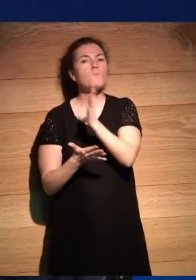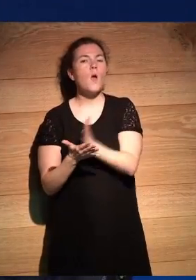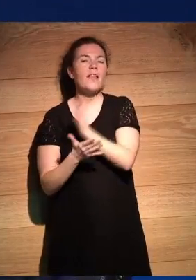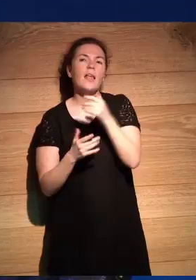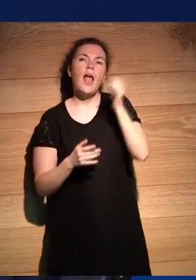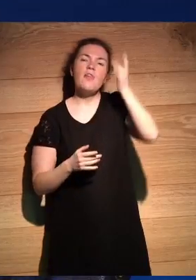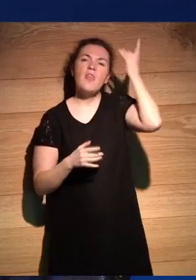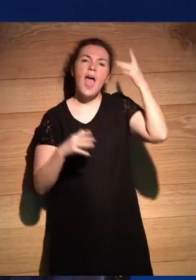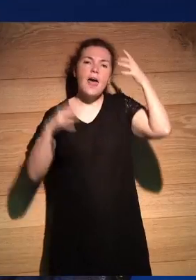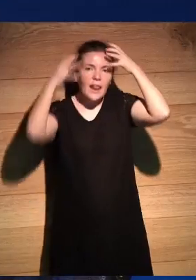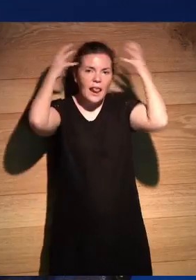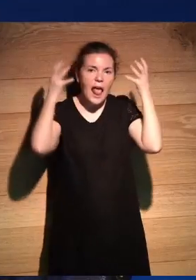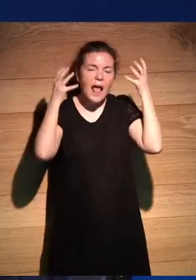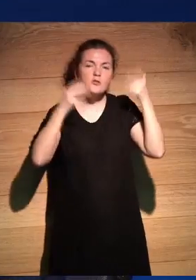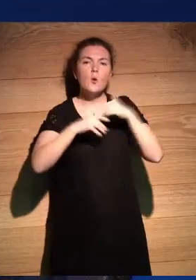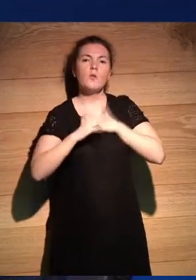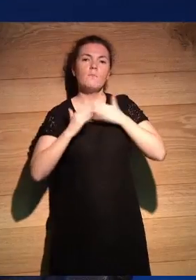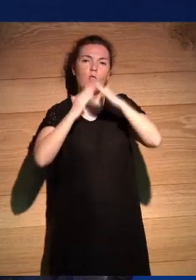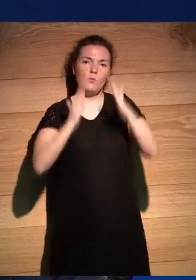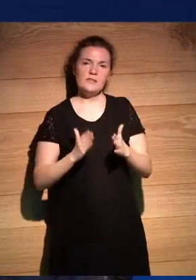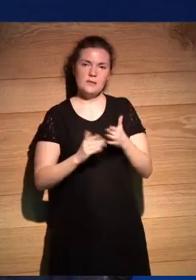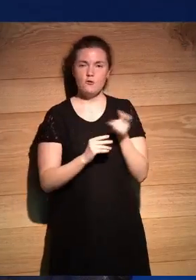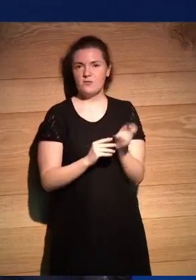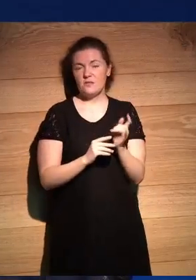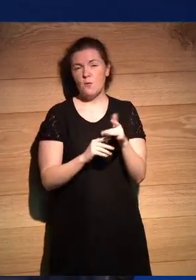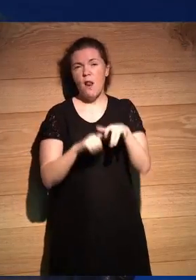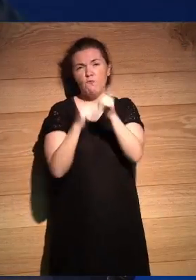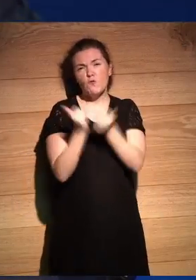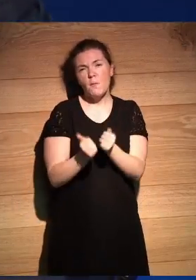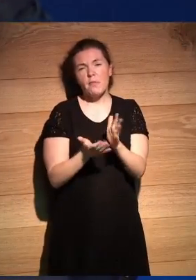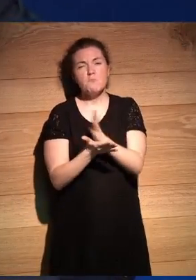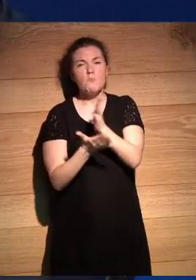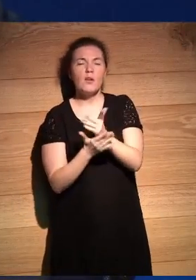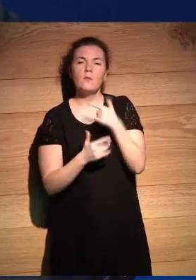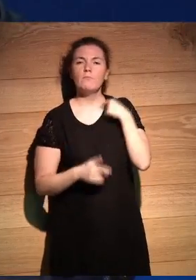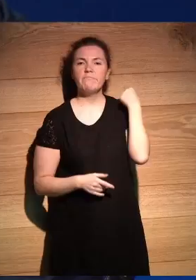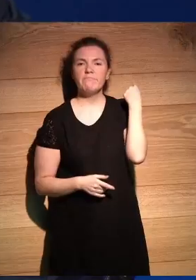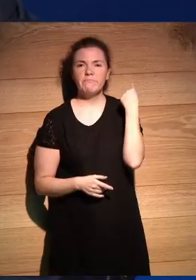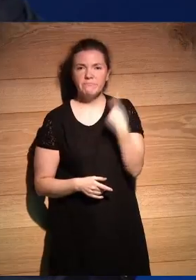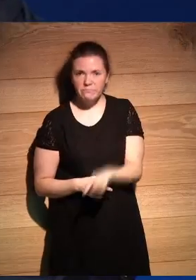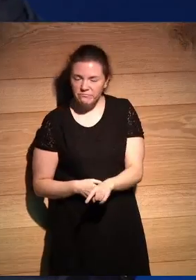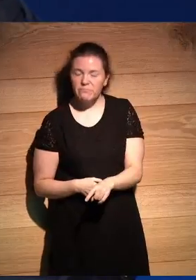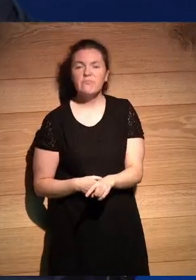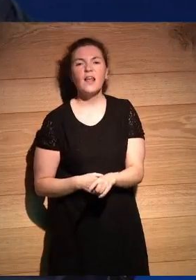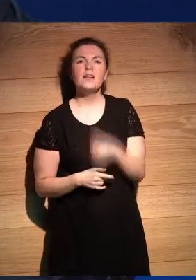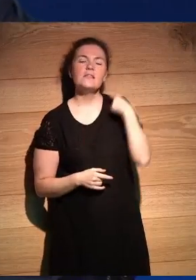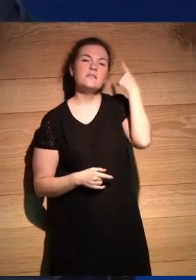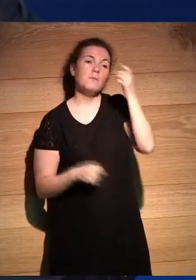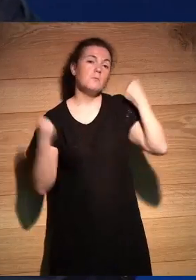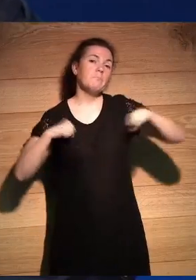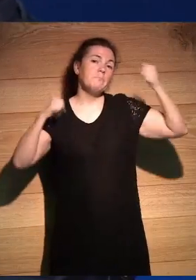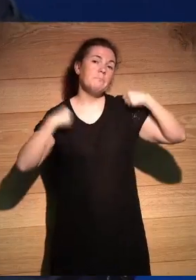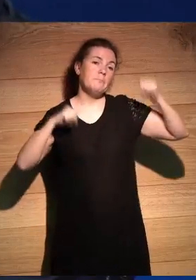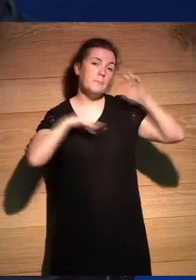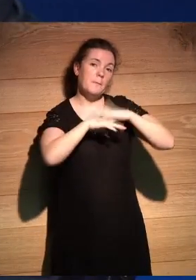astronauta doméstico ¿no? como también como nueva forma de poeta fracasado alguien que sabe que está entrenando para